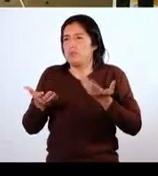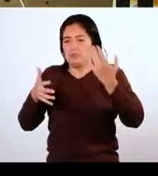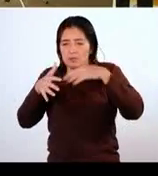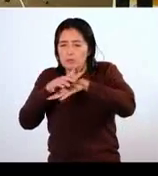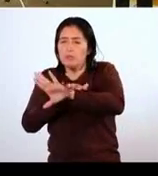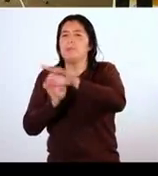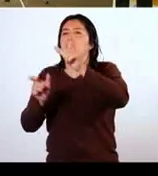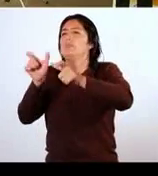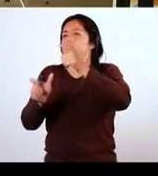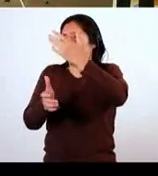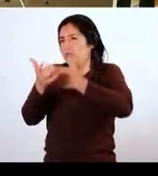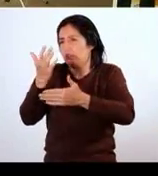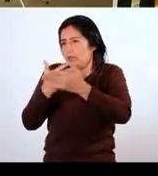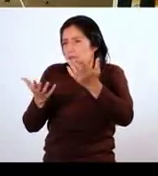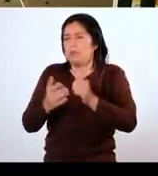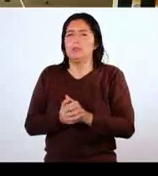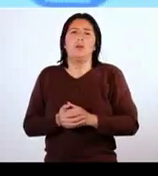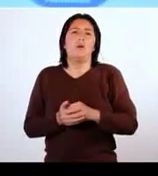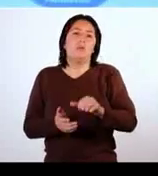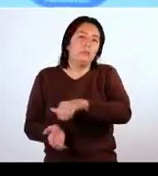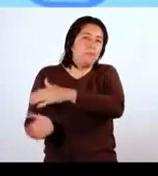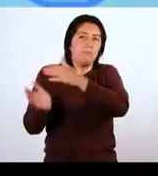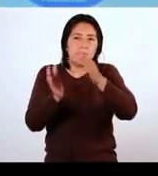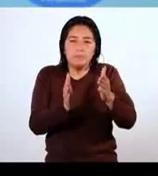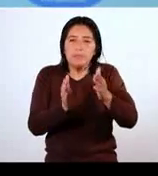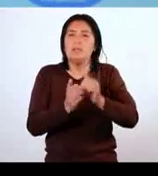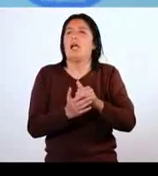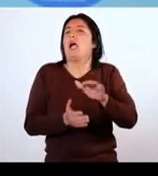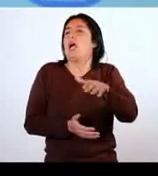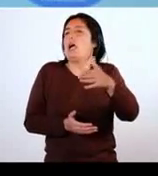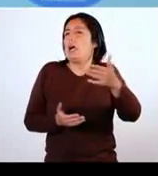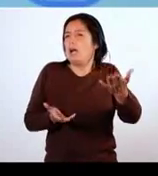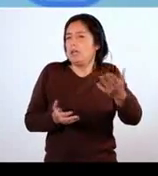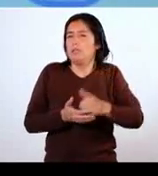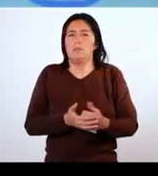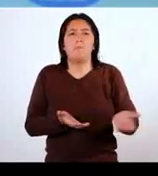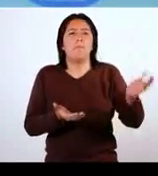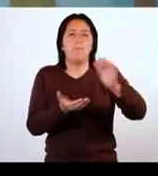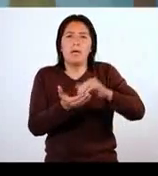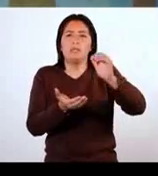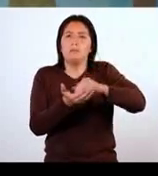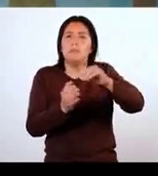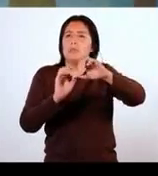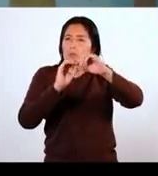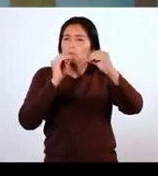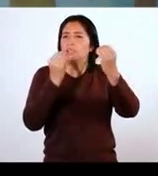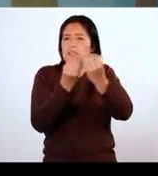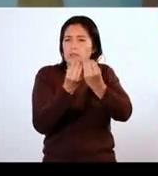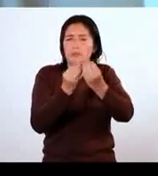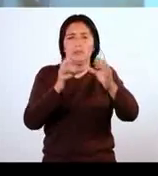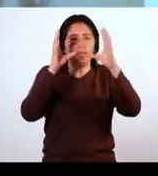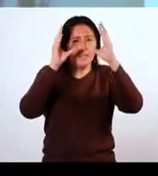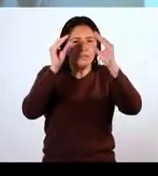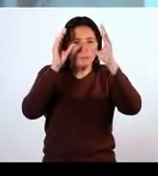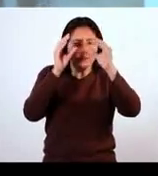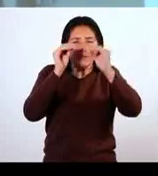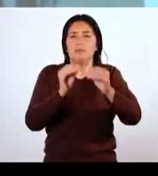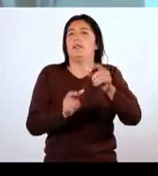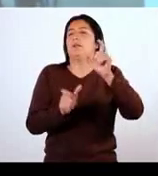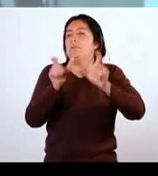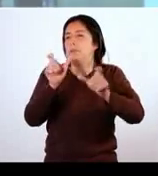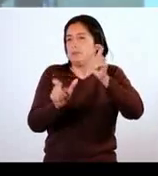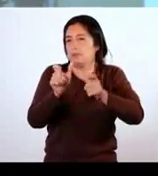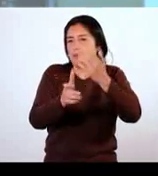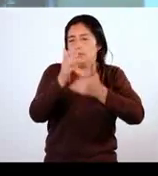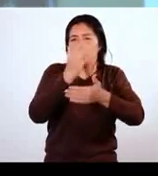con discapacidad. Como también, por otro lado, existen un número mayor de instituciones que están capacitando a personas con